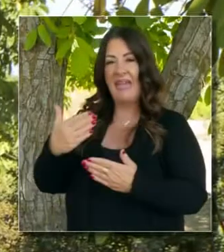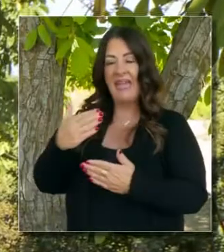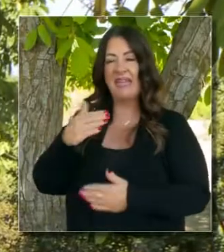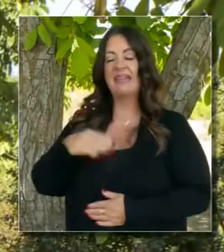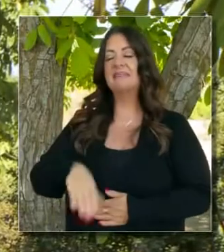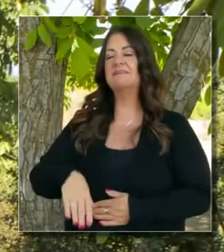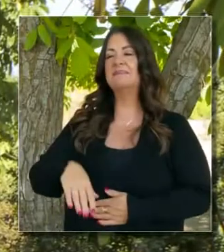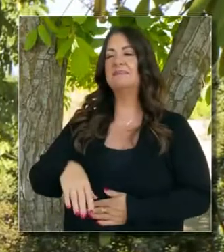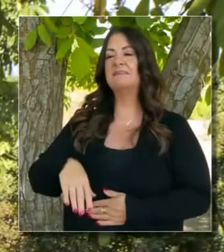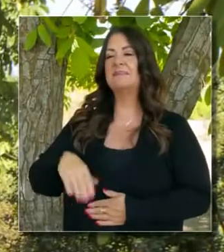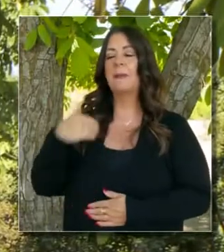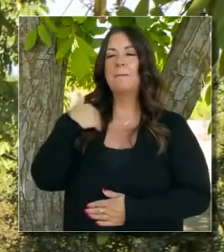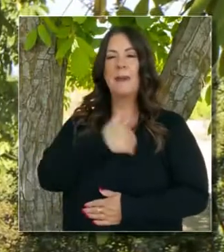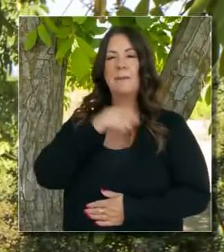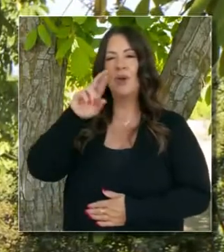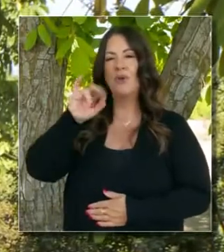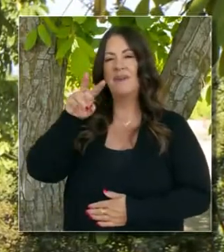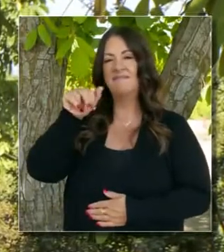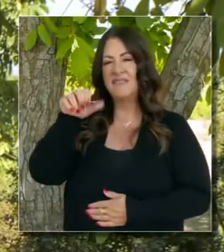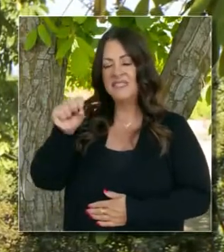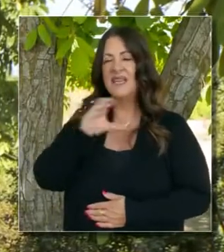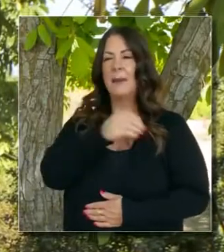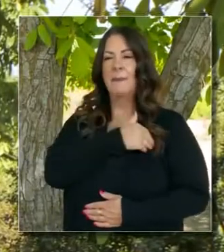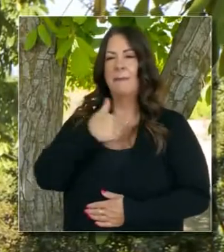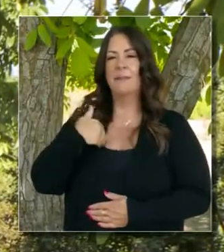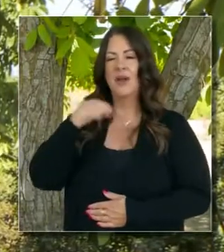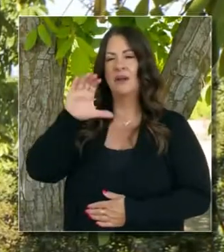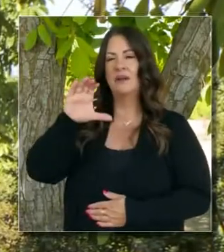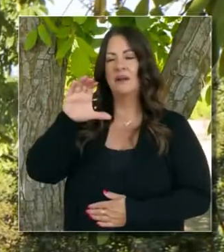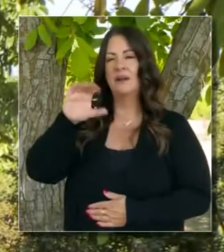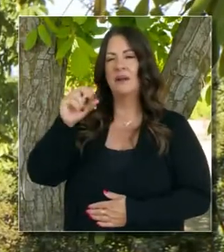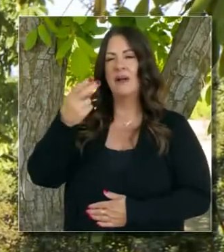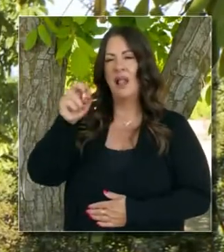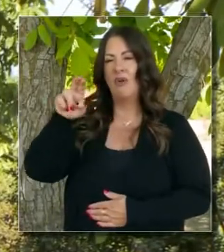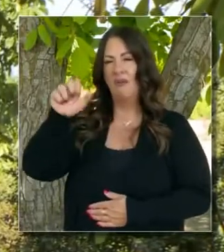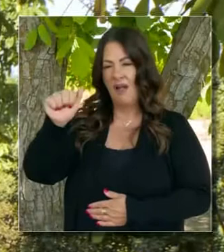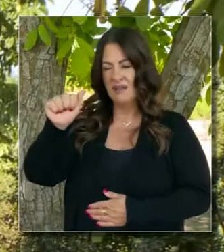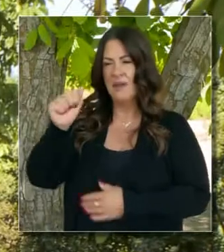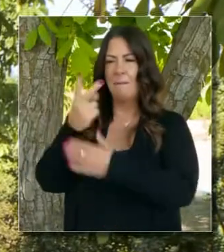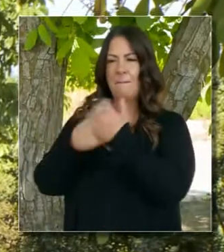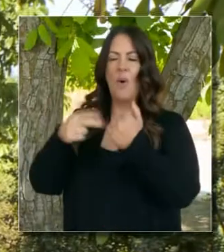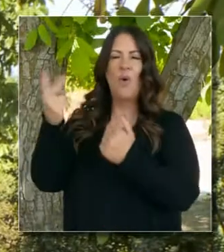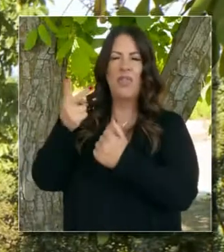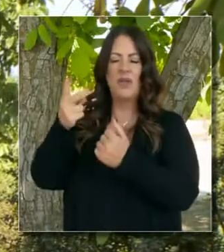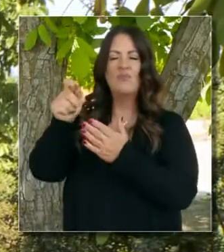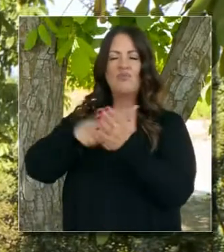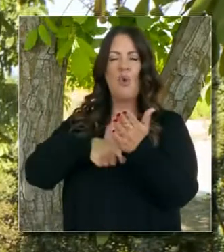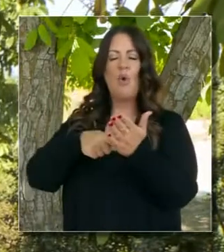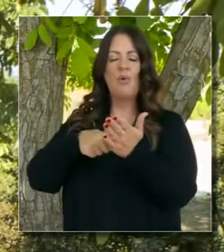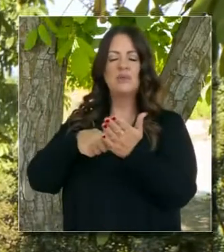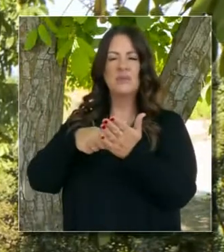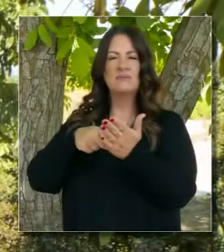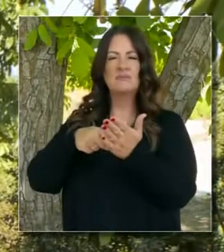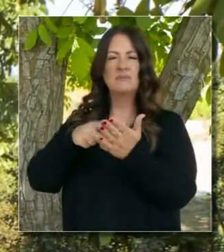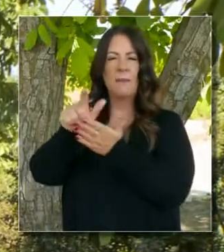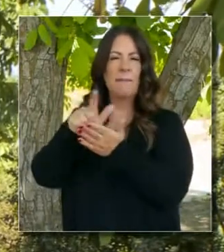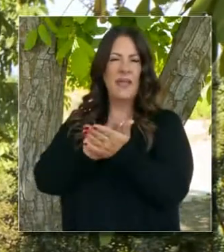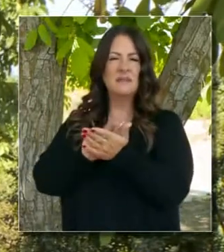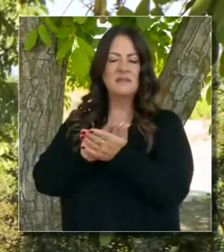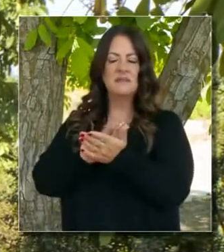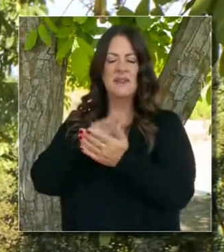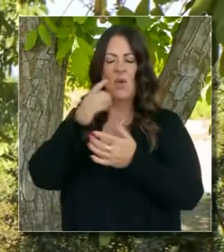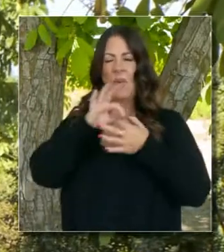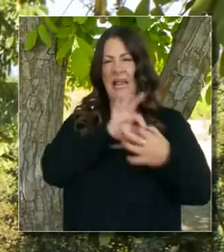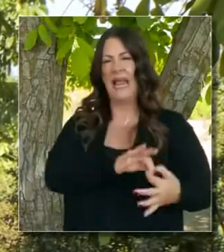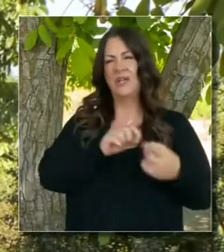miembros, Brevis y miembro Calra, por su excelente trabajo que hicieron este año. Tenía proyectos de ley en este